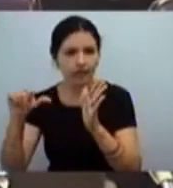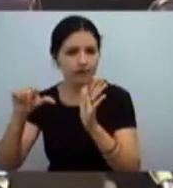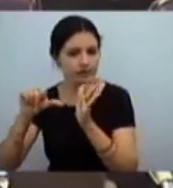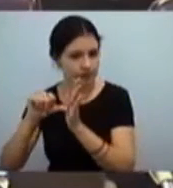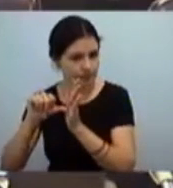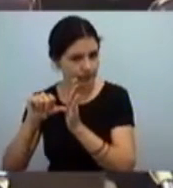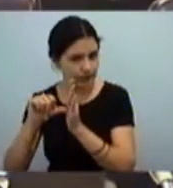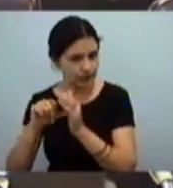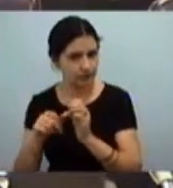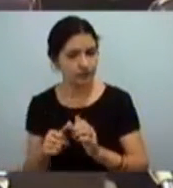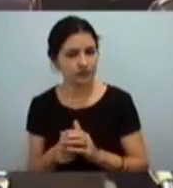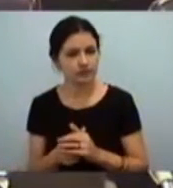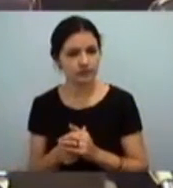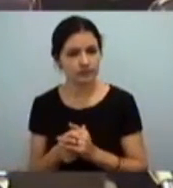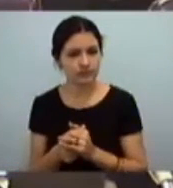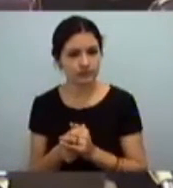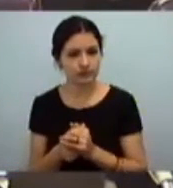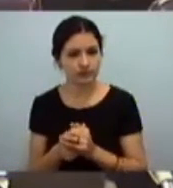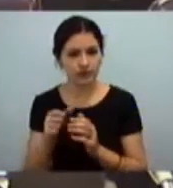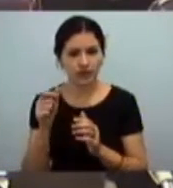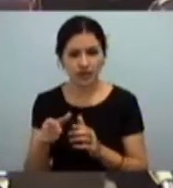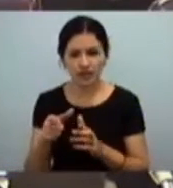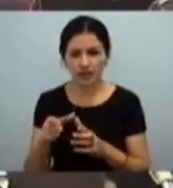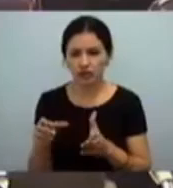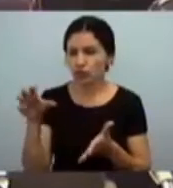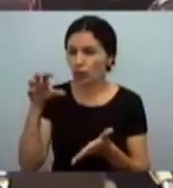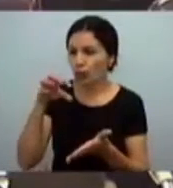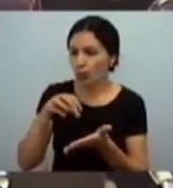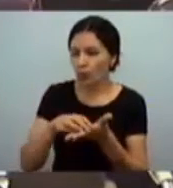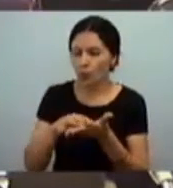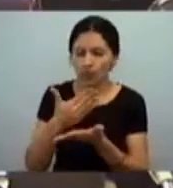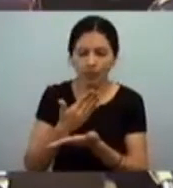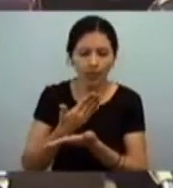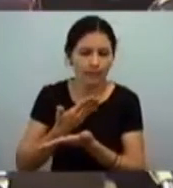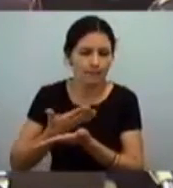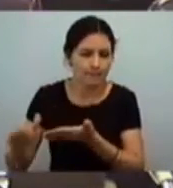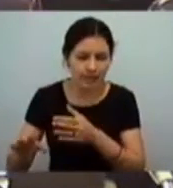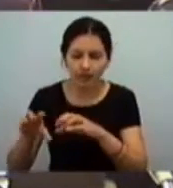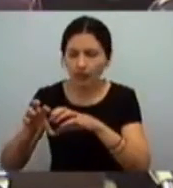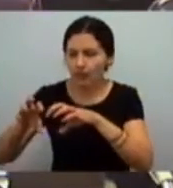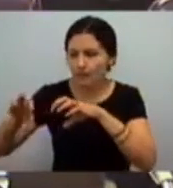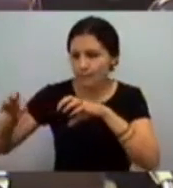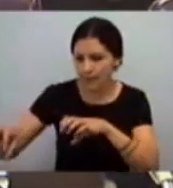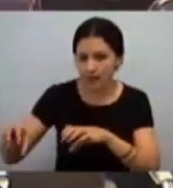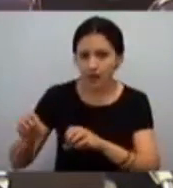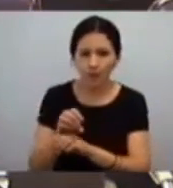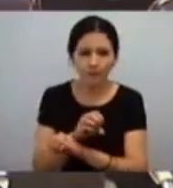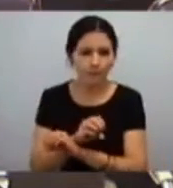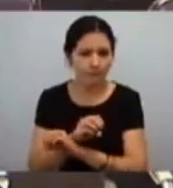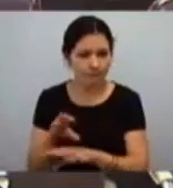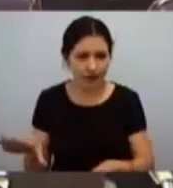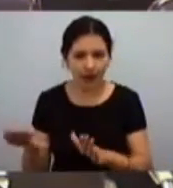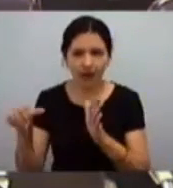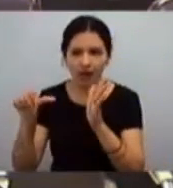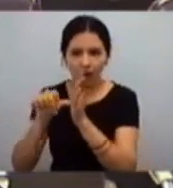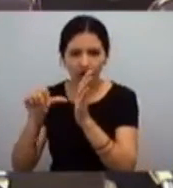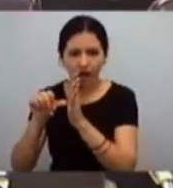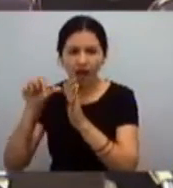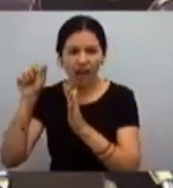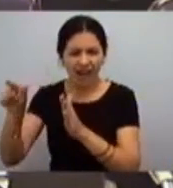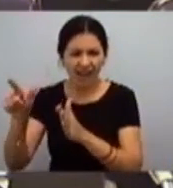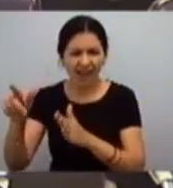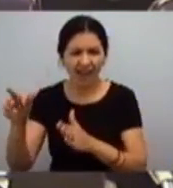exponente de sectarismo, racismo y expansionismo. Señor Presidente, el Estado de Israel es un Estado terrorista.